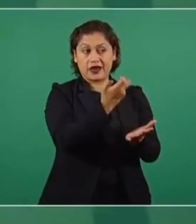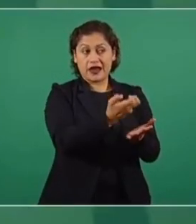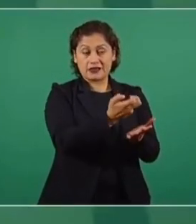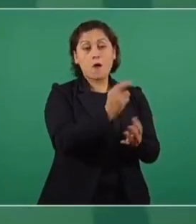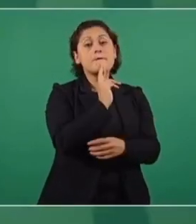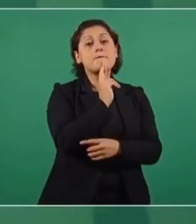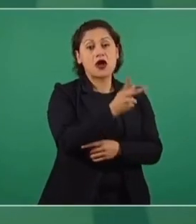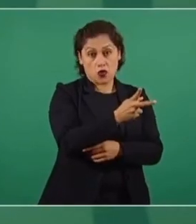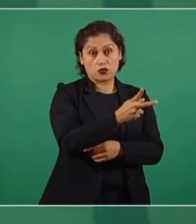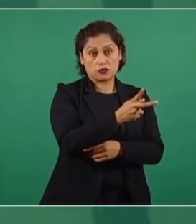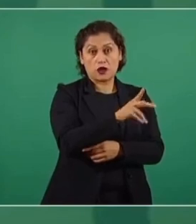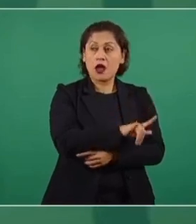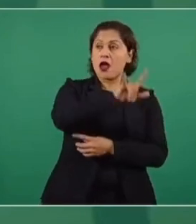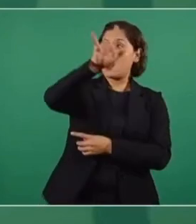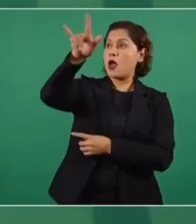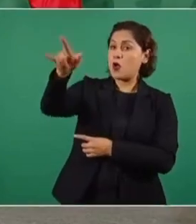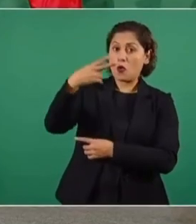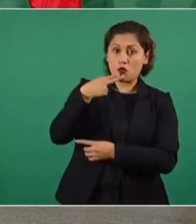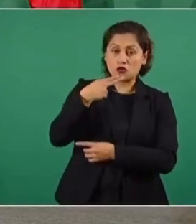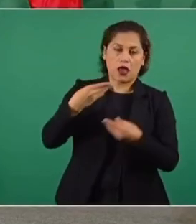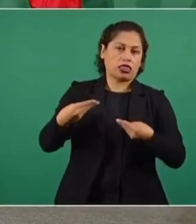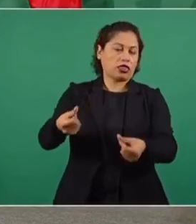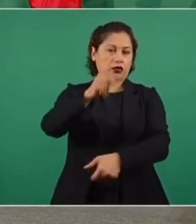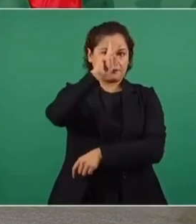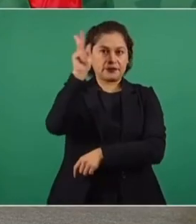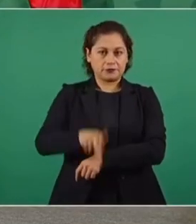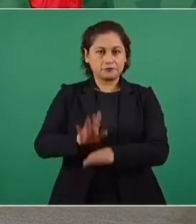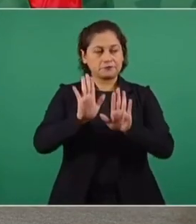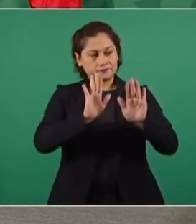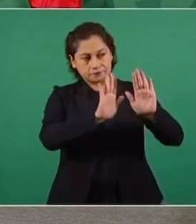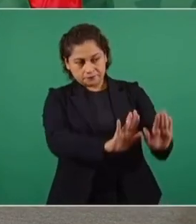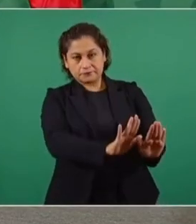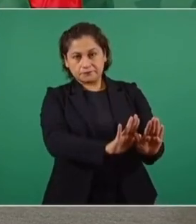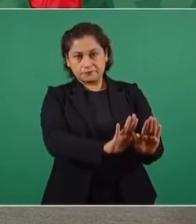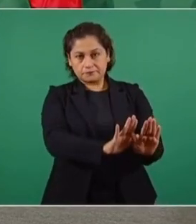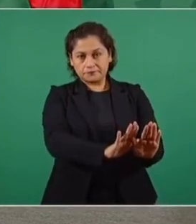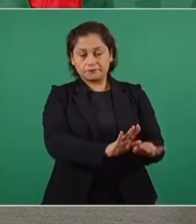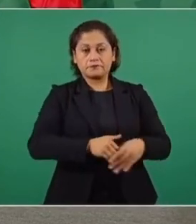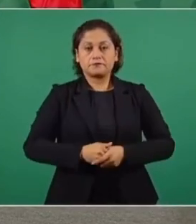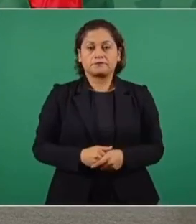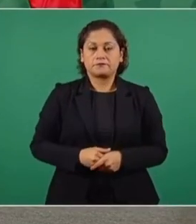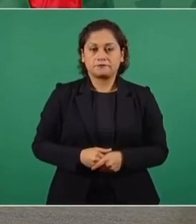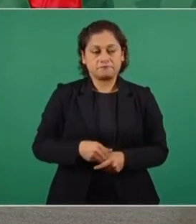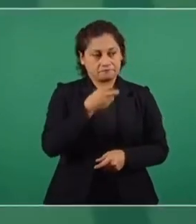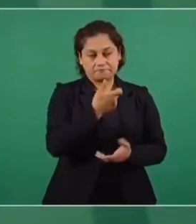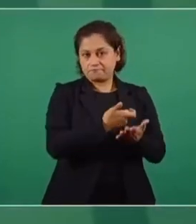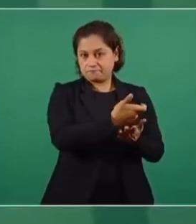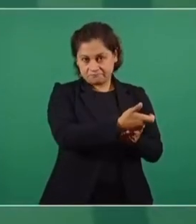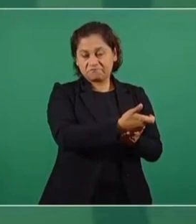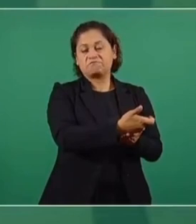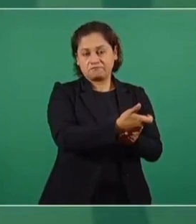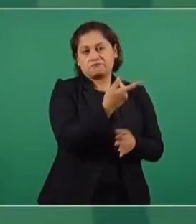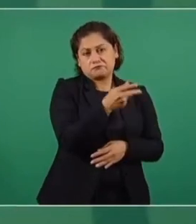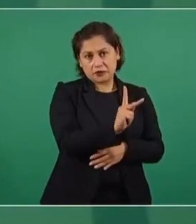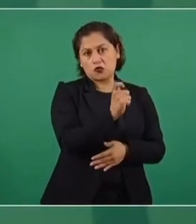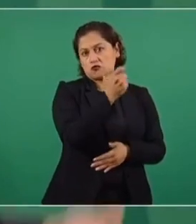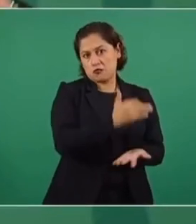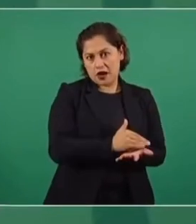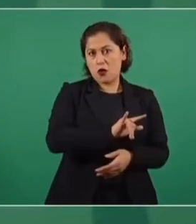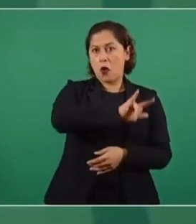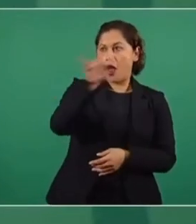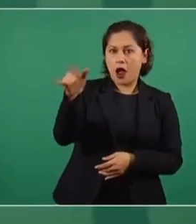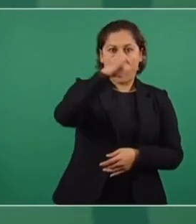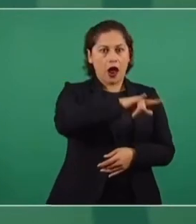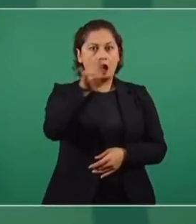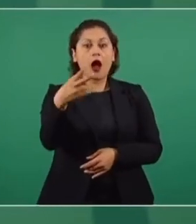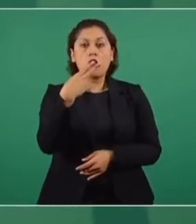en tierra y pagando el mantenimiento, nos sale mejor, porque si lo